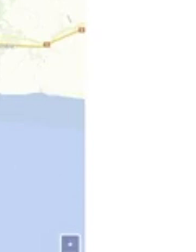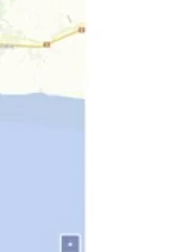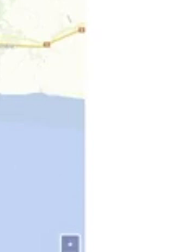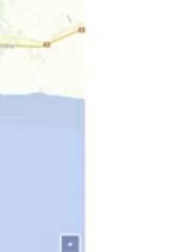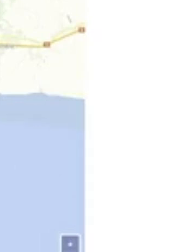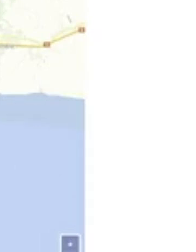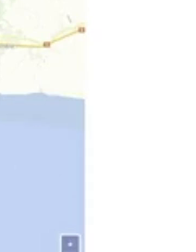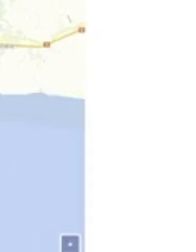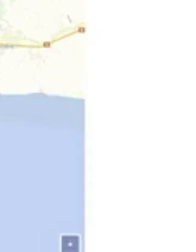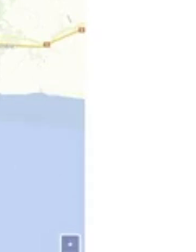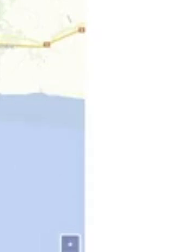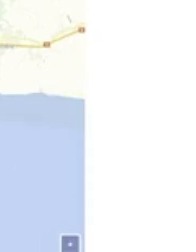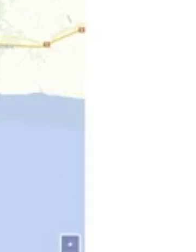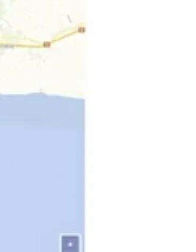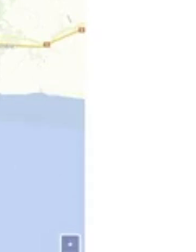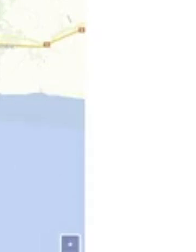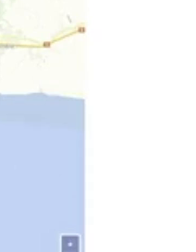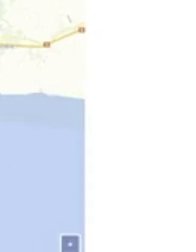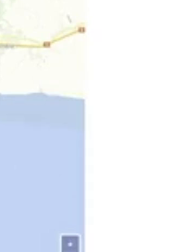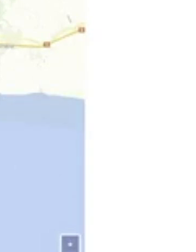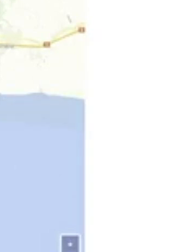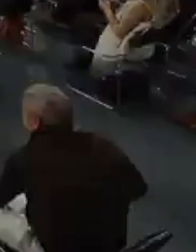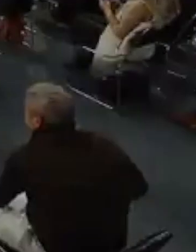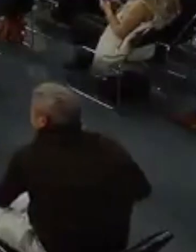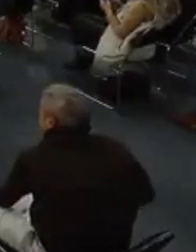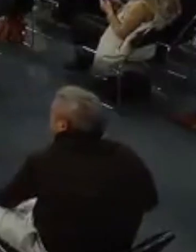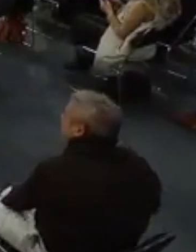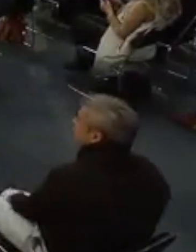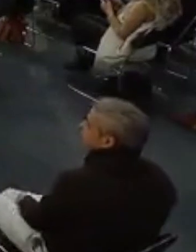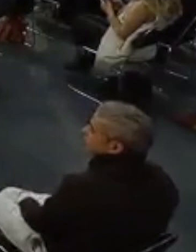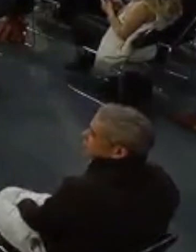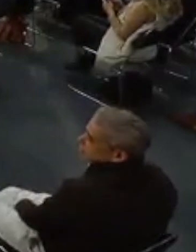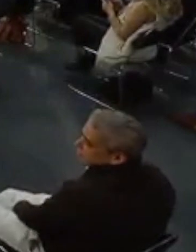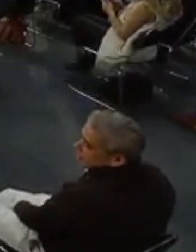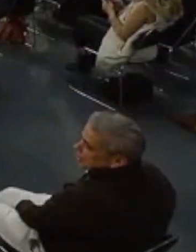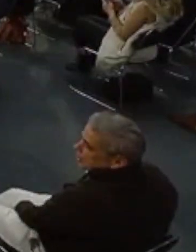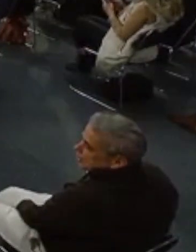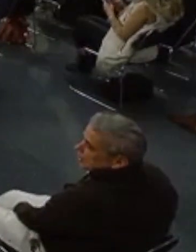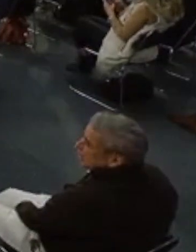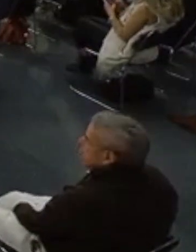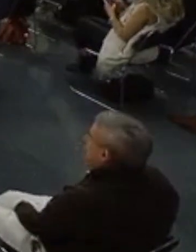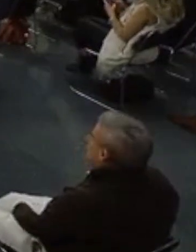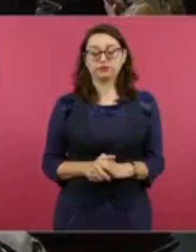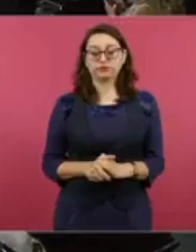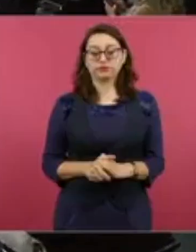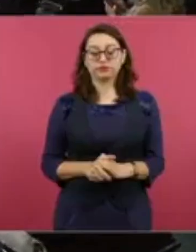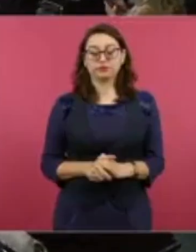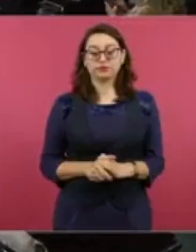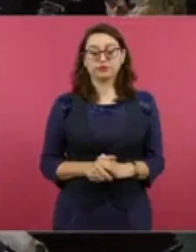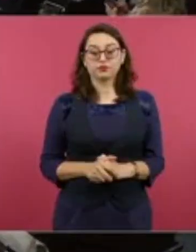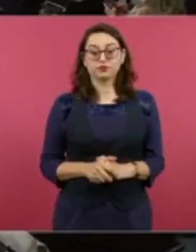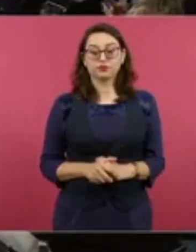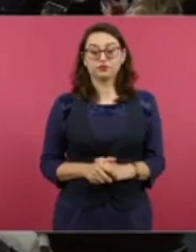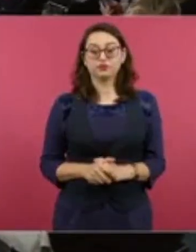Por eso, el cruce en